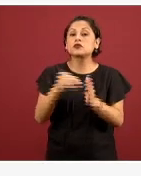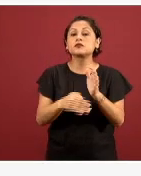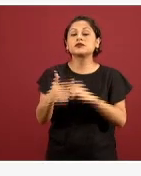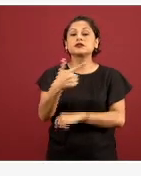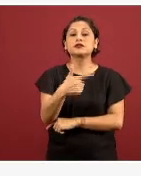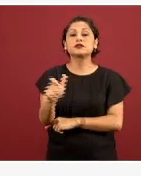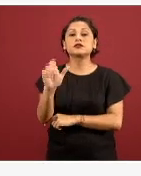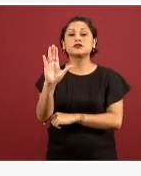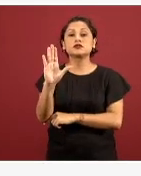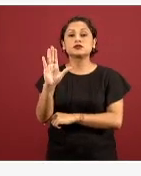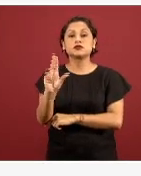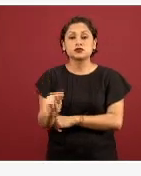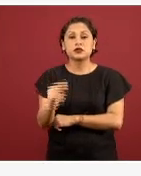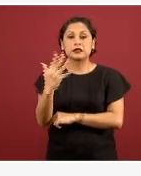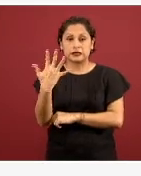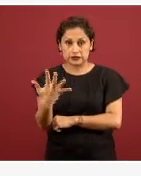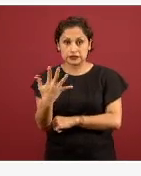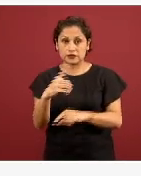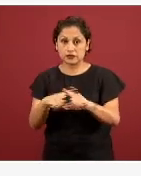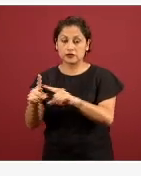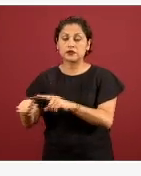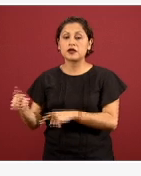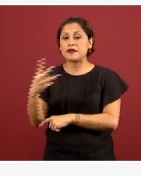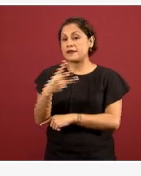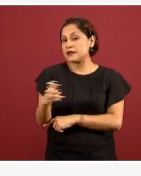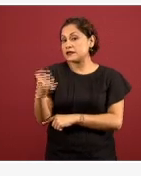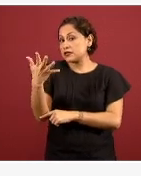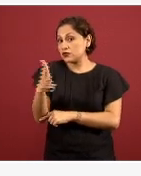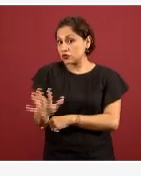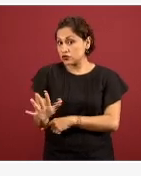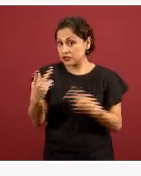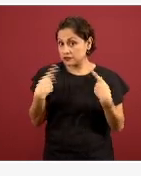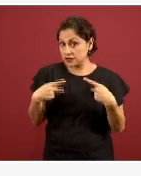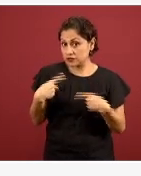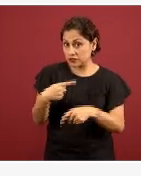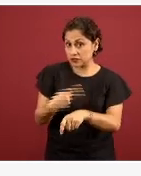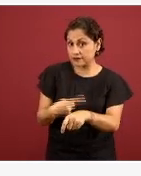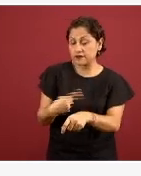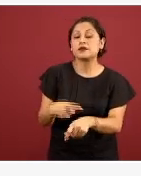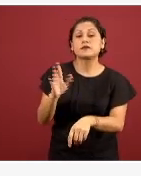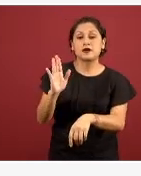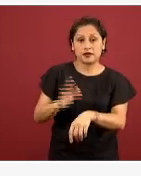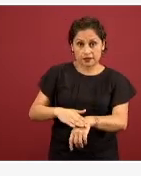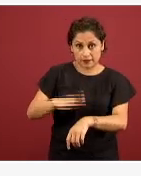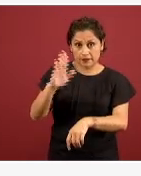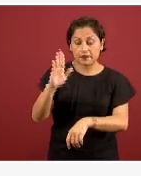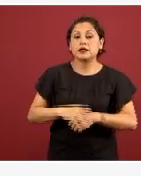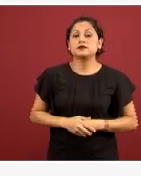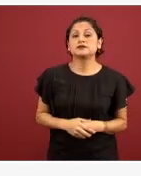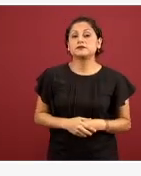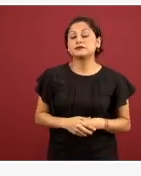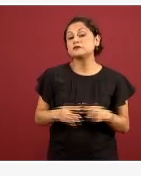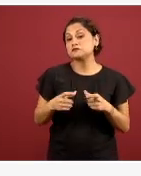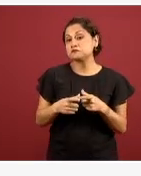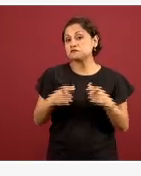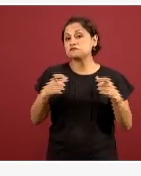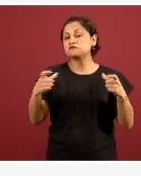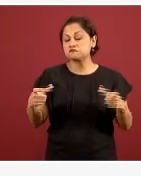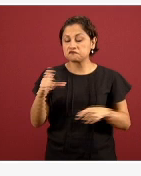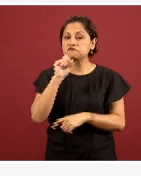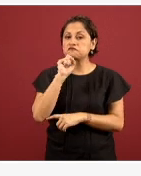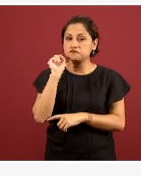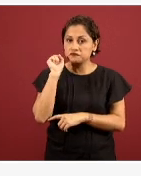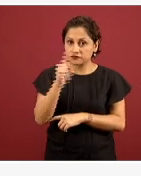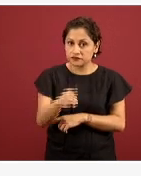cinco casos, un poco más de trescientos diez casos nuevos para el día de hoy, así también un incremento en el número de